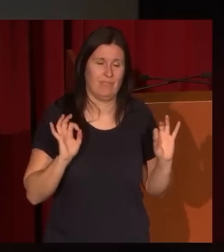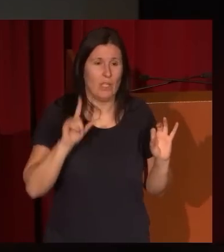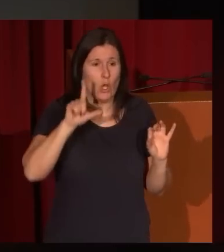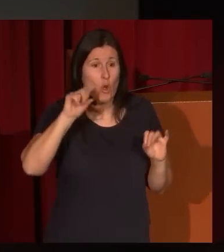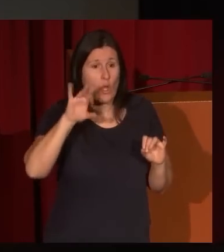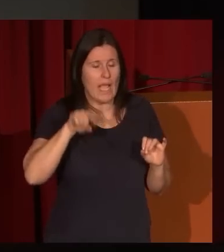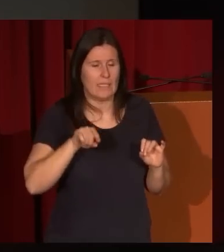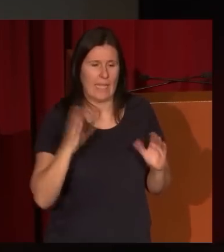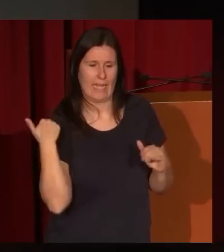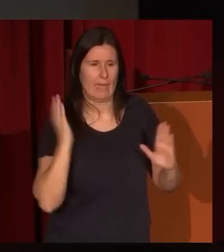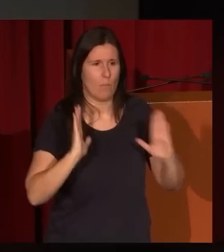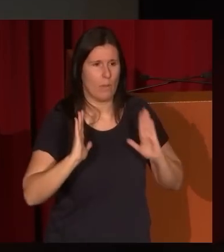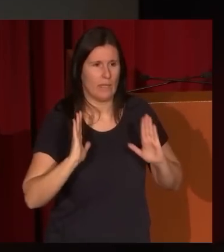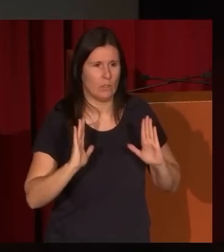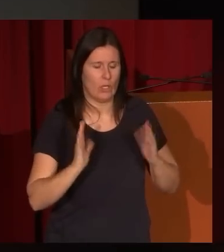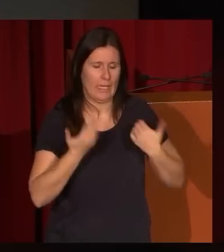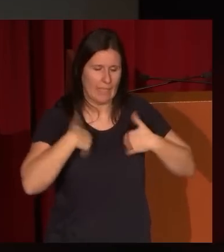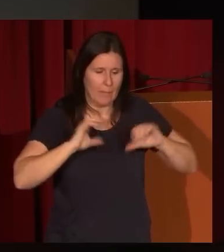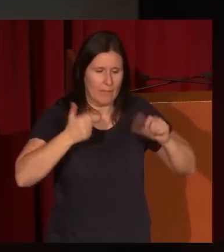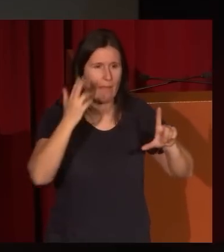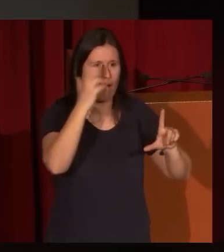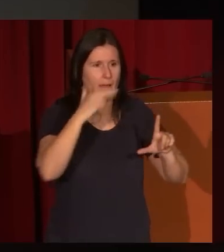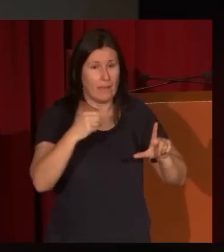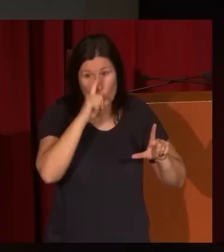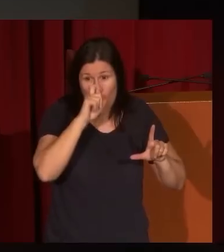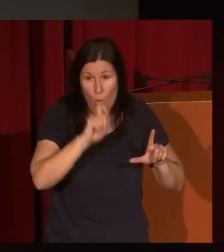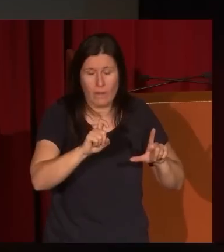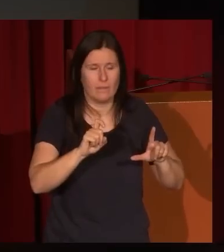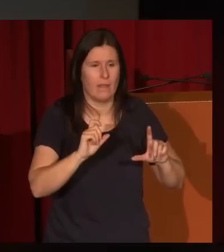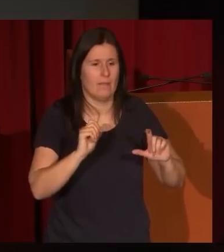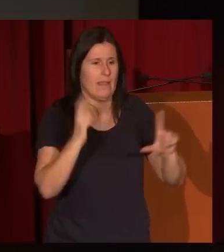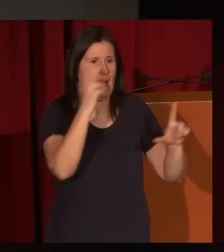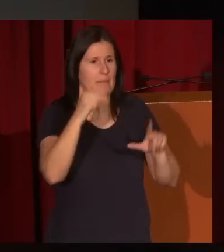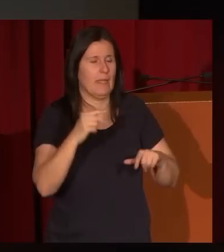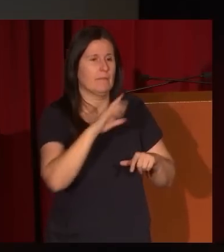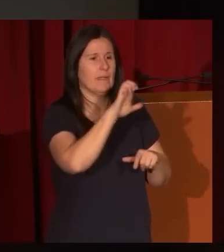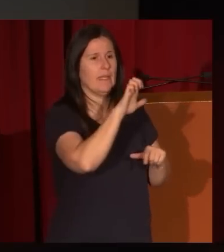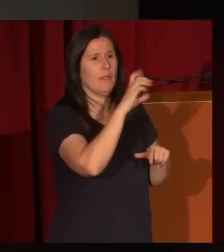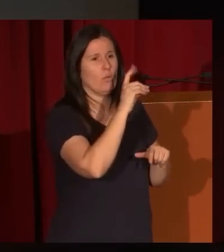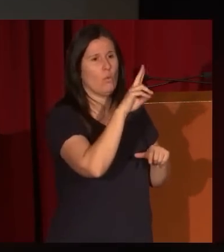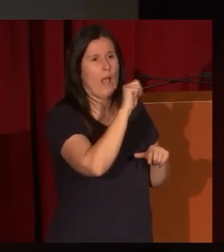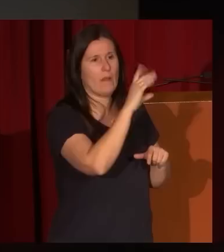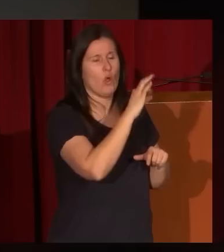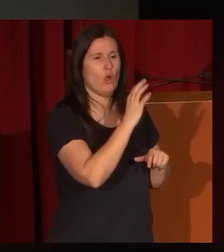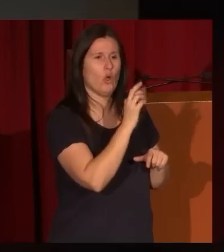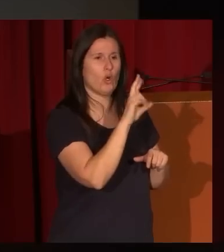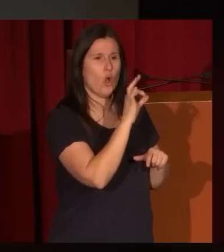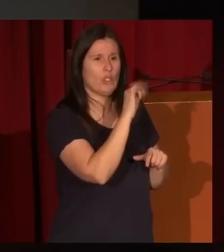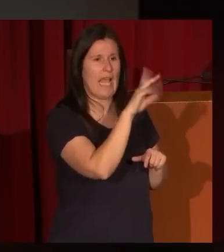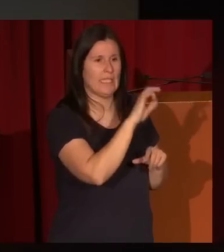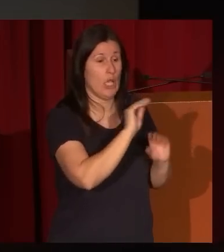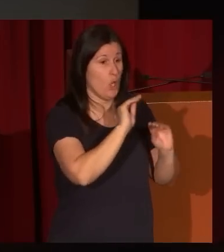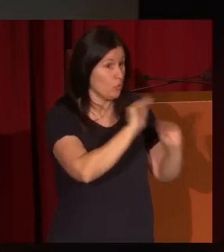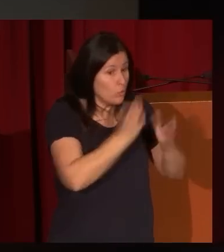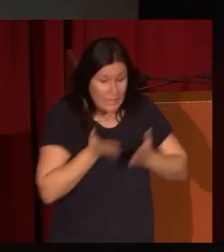Lucas, en este momento en que ya está pintando, recuérdenlo, está pintando Eduardo Rosales, por ejemplo, y que son sus propios